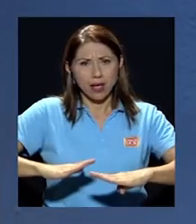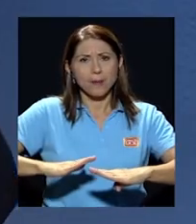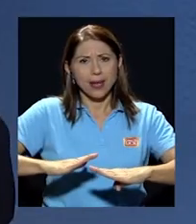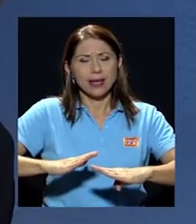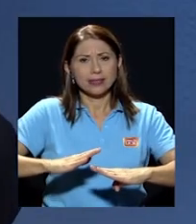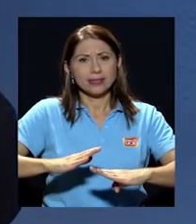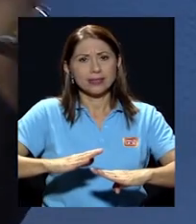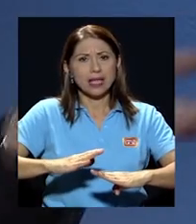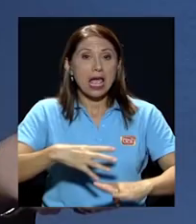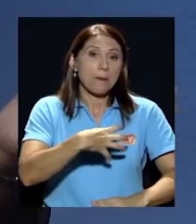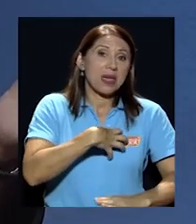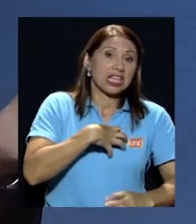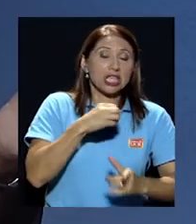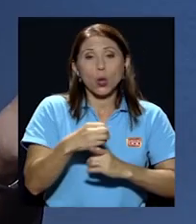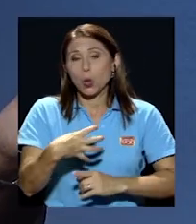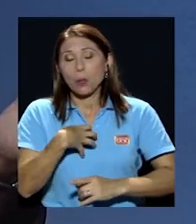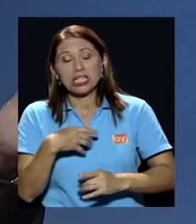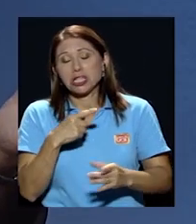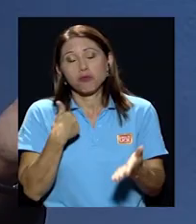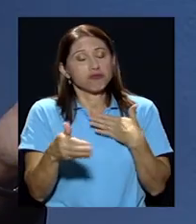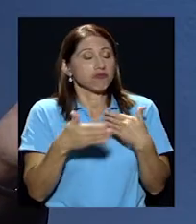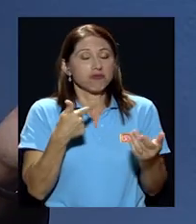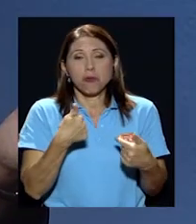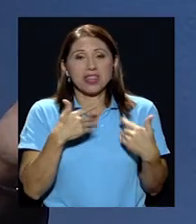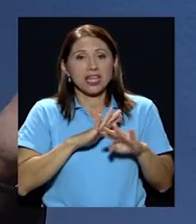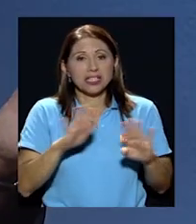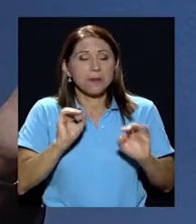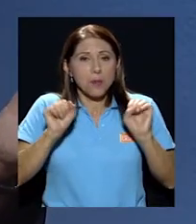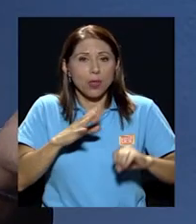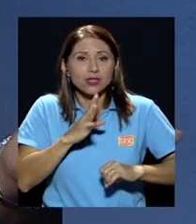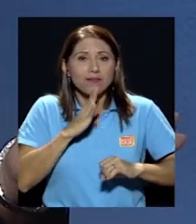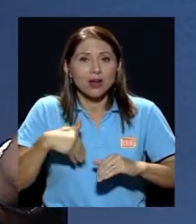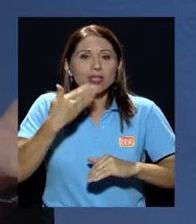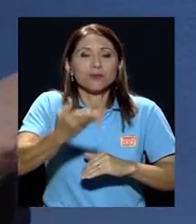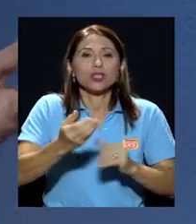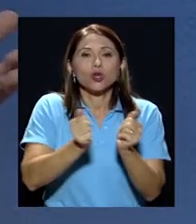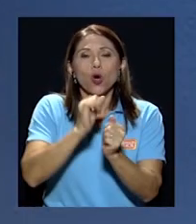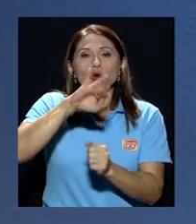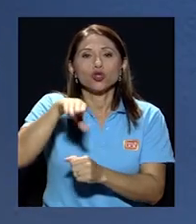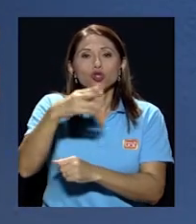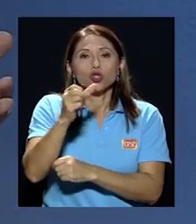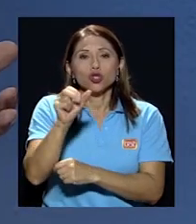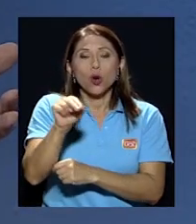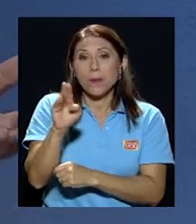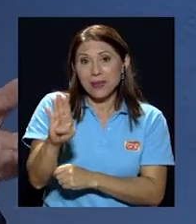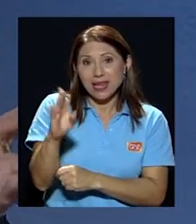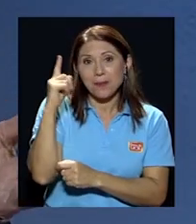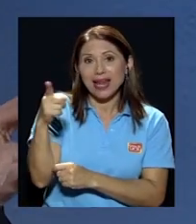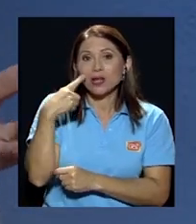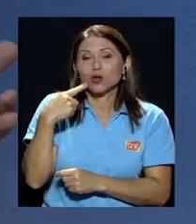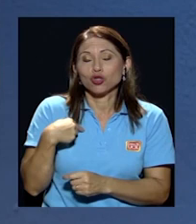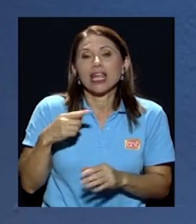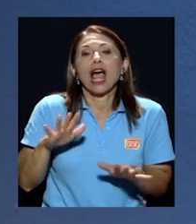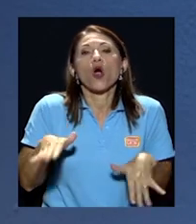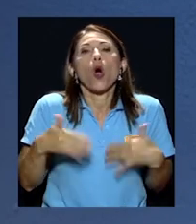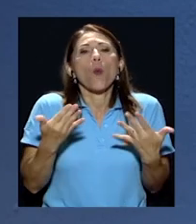merecido o no merecido eso no me interesa en este momento podemos hablarlo después con John Bill si usted quiere para que nos diga como fue todo ese